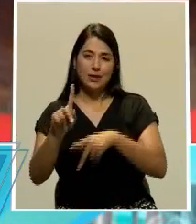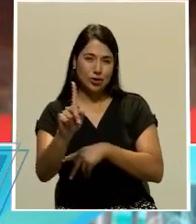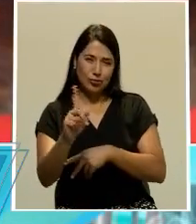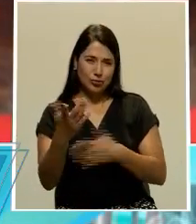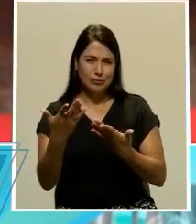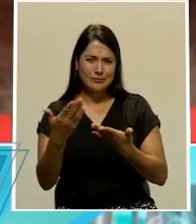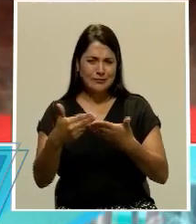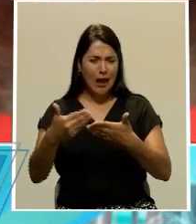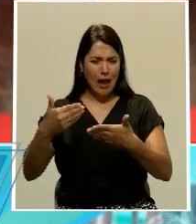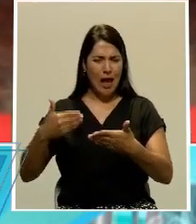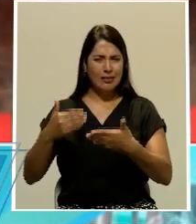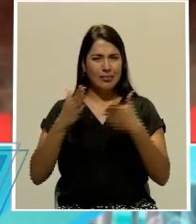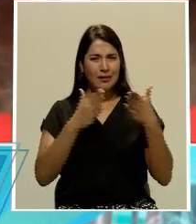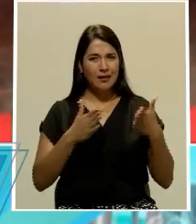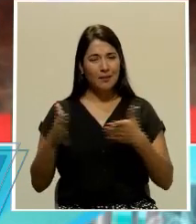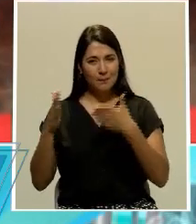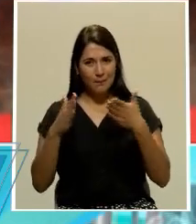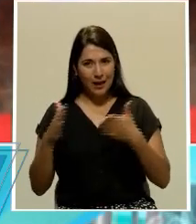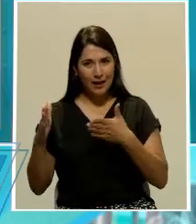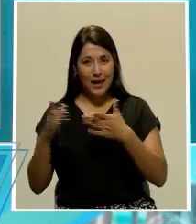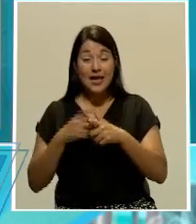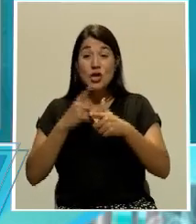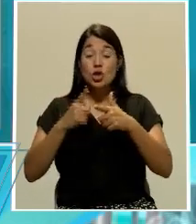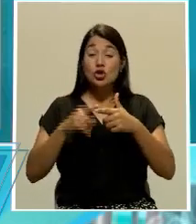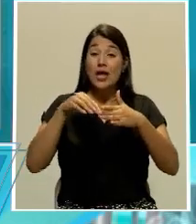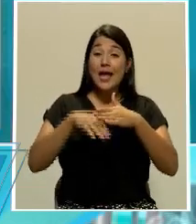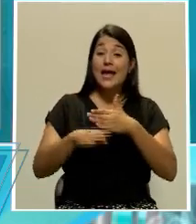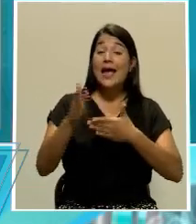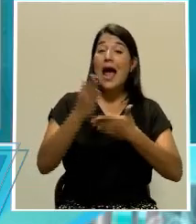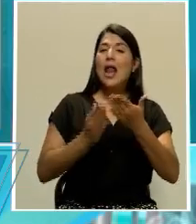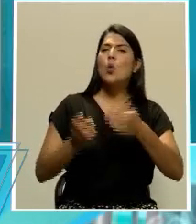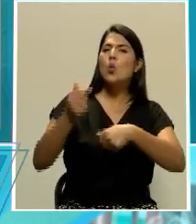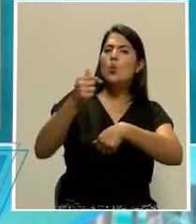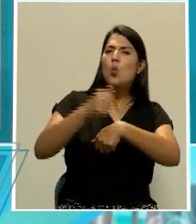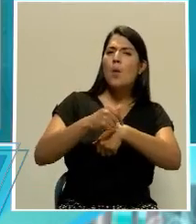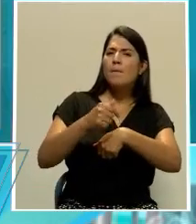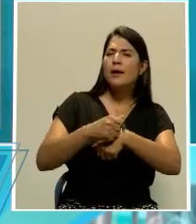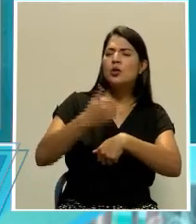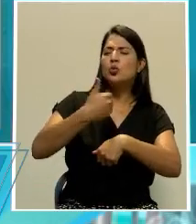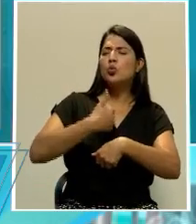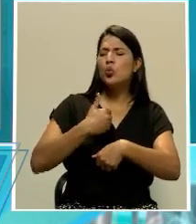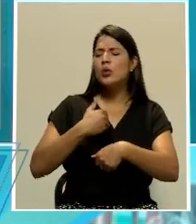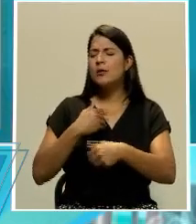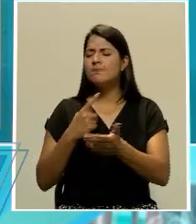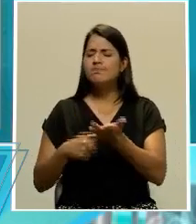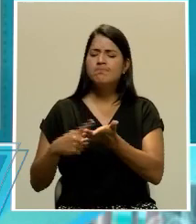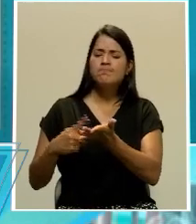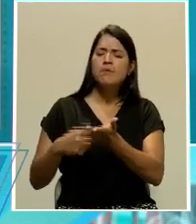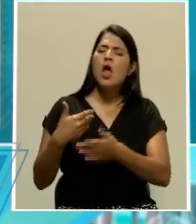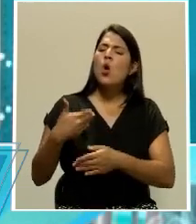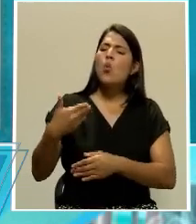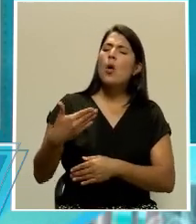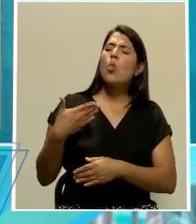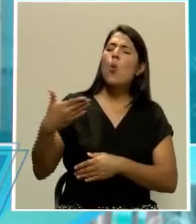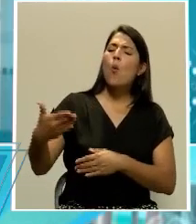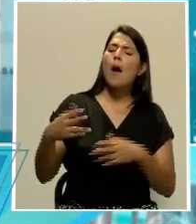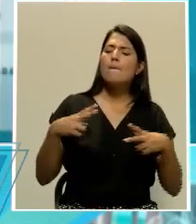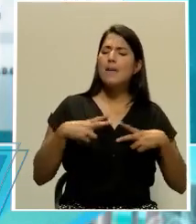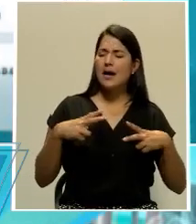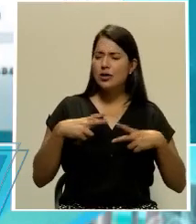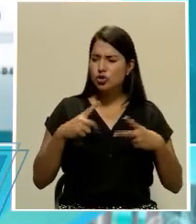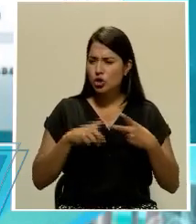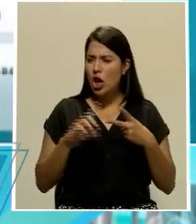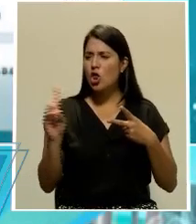Por lo tanto, tuvo que haber habido un momento en el que se tuvo que estudiar cuándo iban a tomarse esas vacaciones, cuándo iban a realizarse,